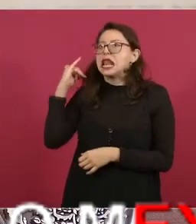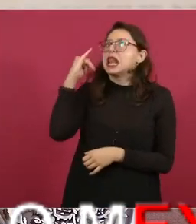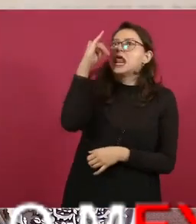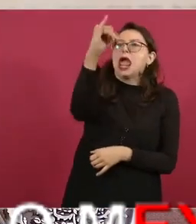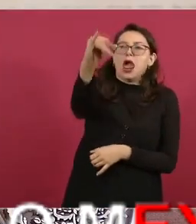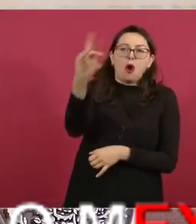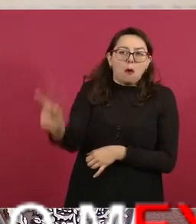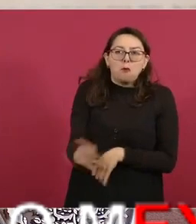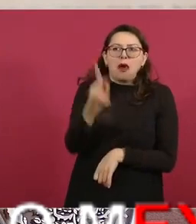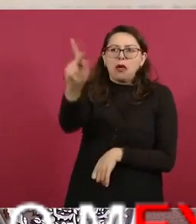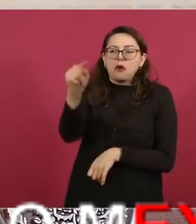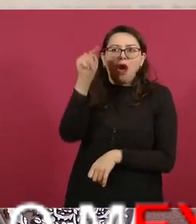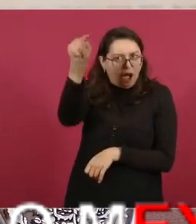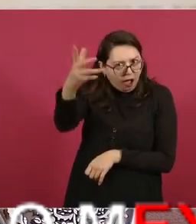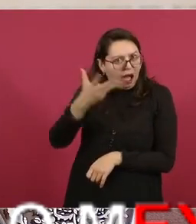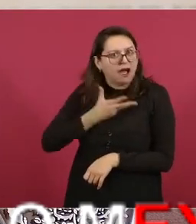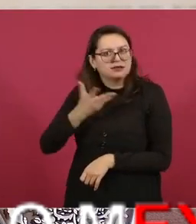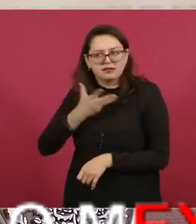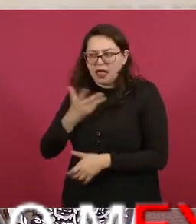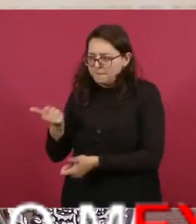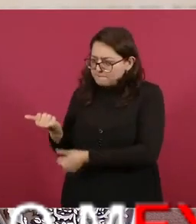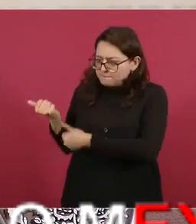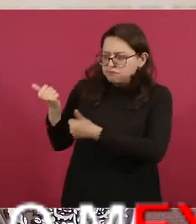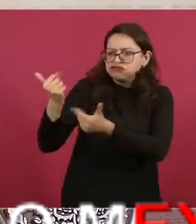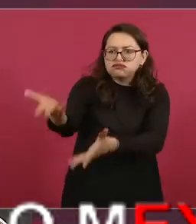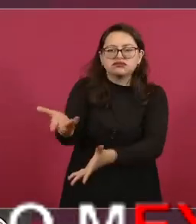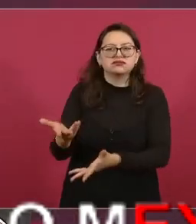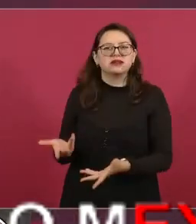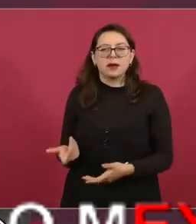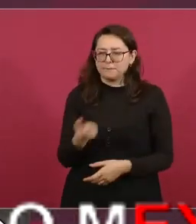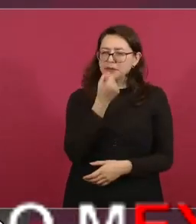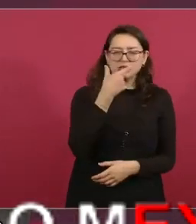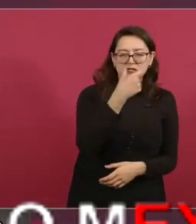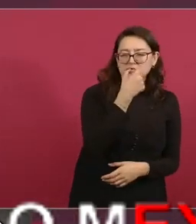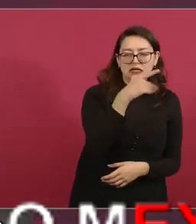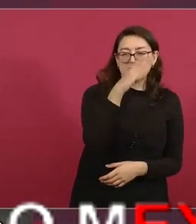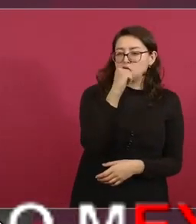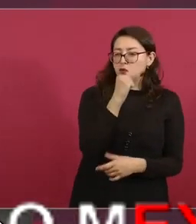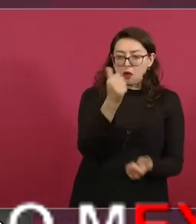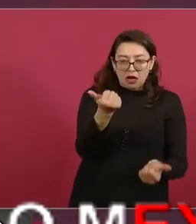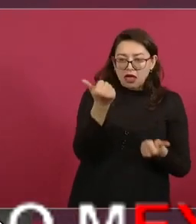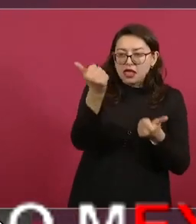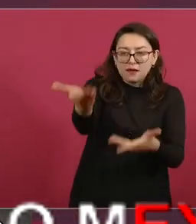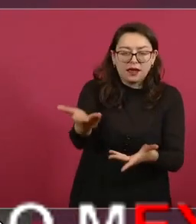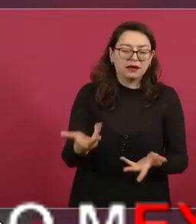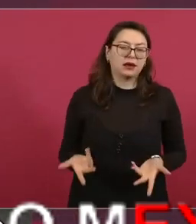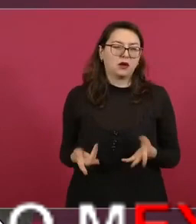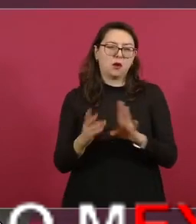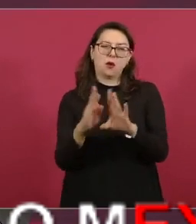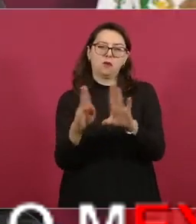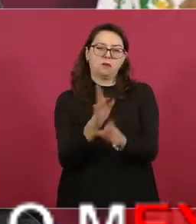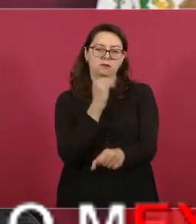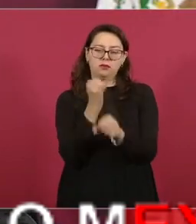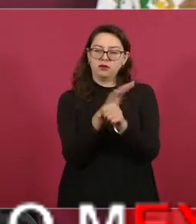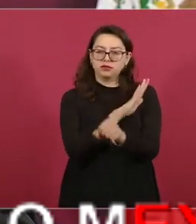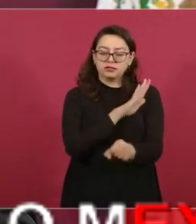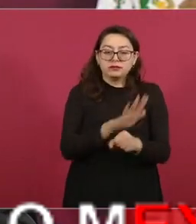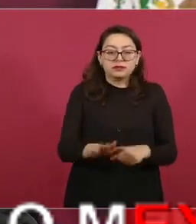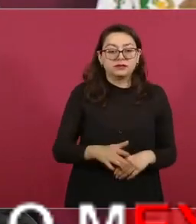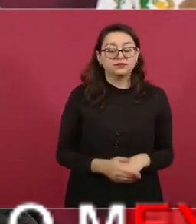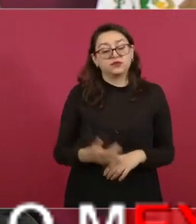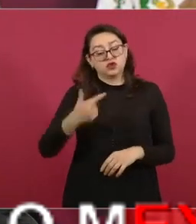en marzo tenemos resuelto el problema de la salud pública vamos a tener